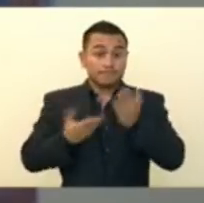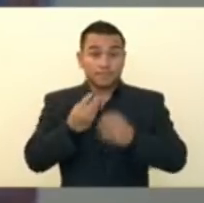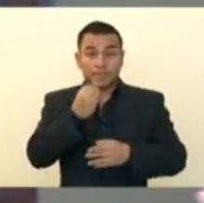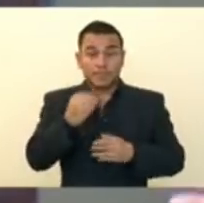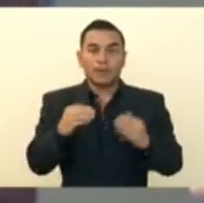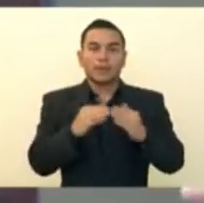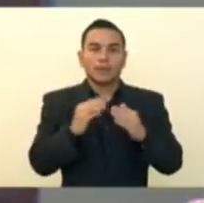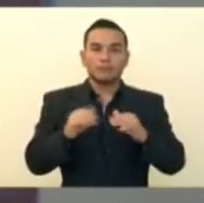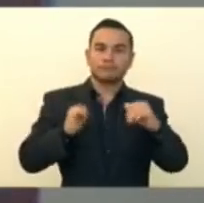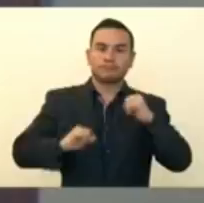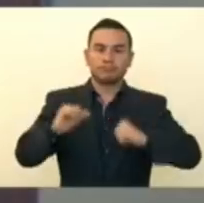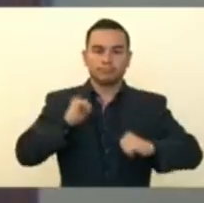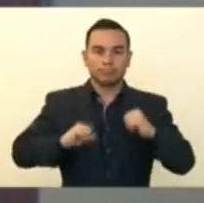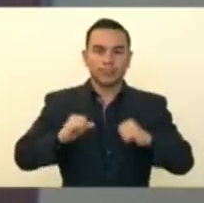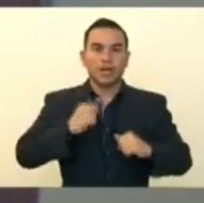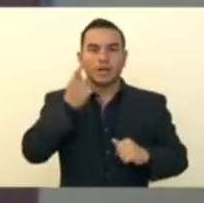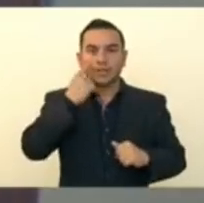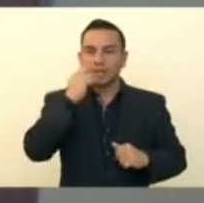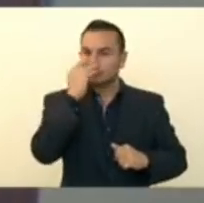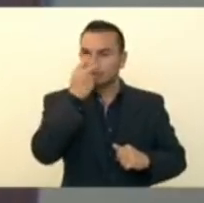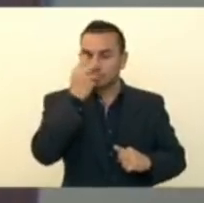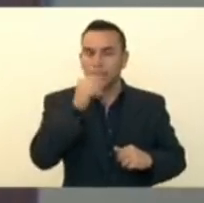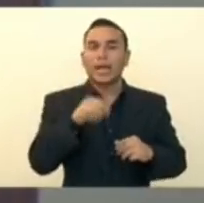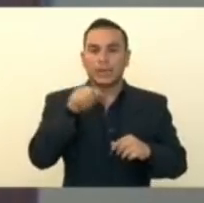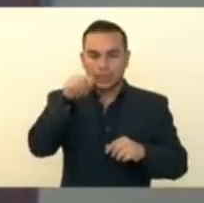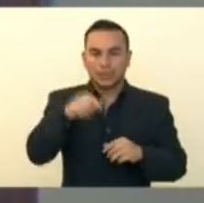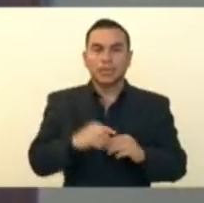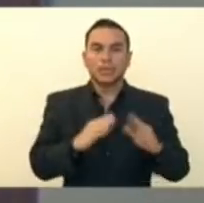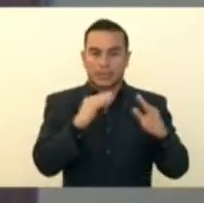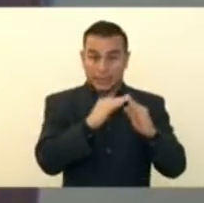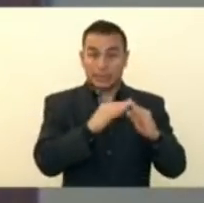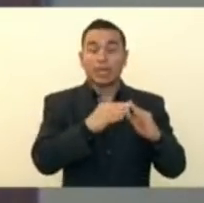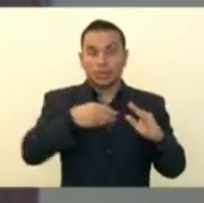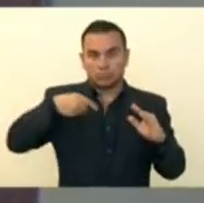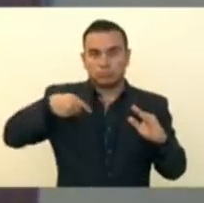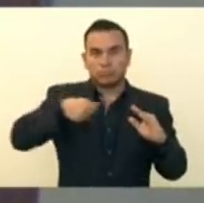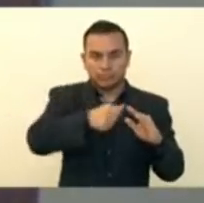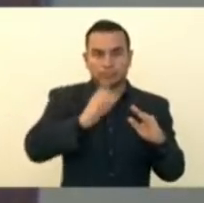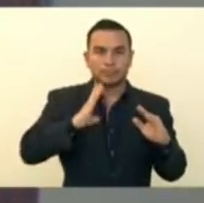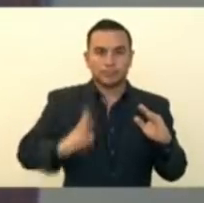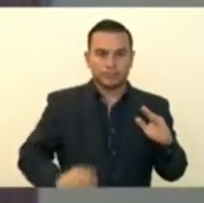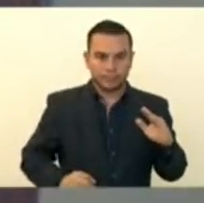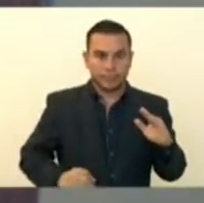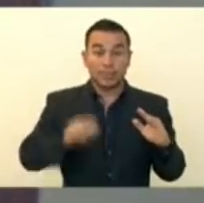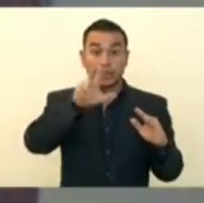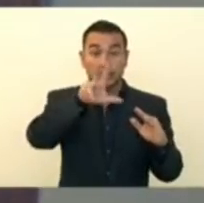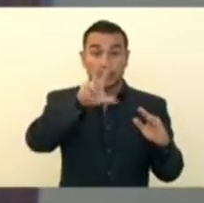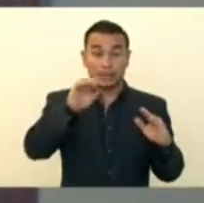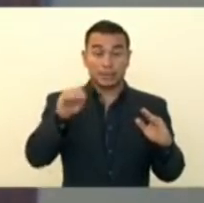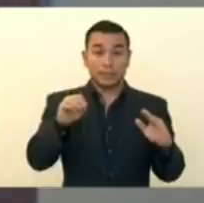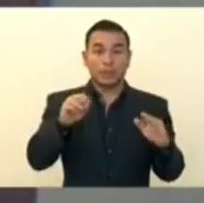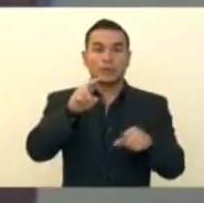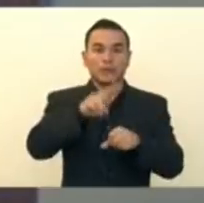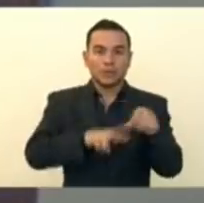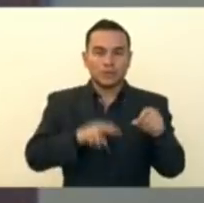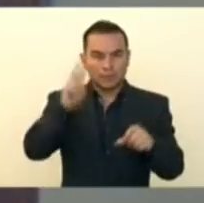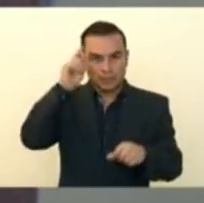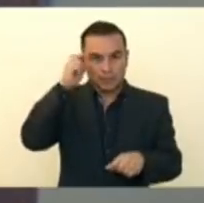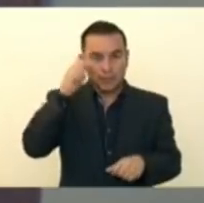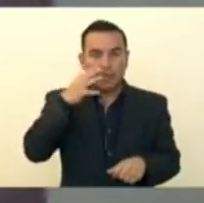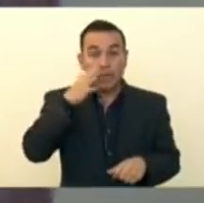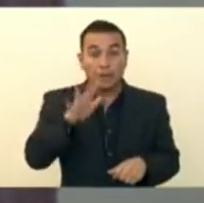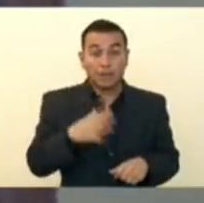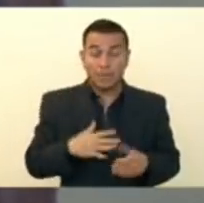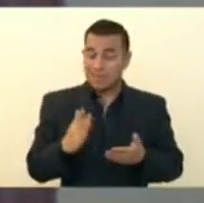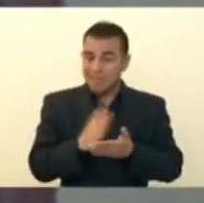los artistas circenses, por ejemplo, que se han quedado sin trabajo. Toda la gente que se ha quedado sin trabajo, los que están en el sector informal, todos los que no reciben